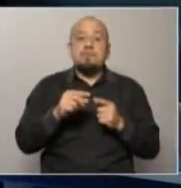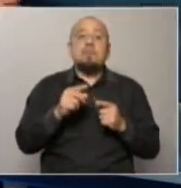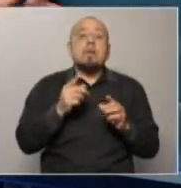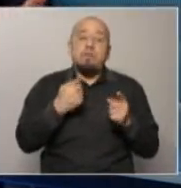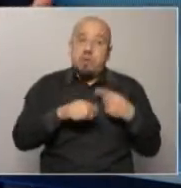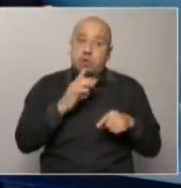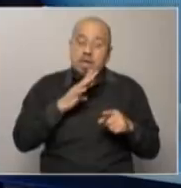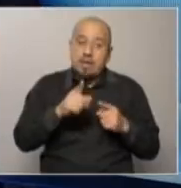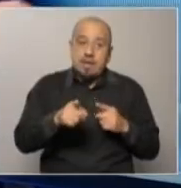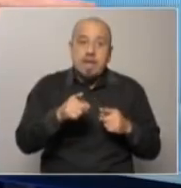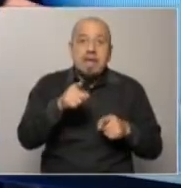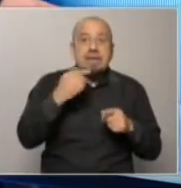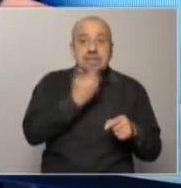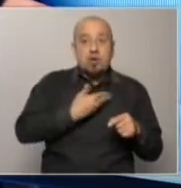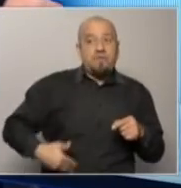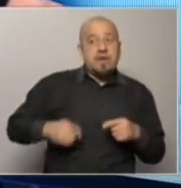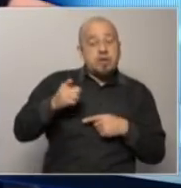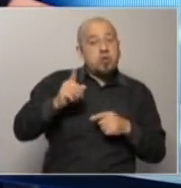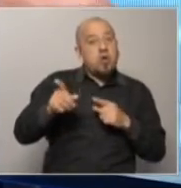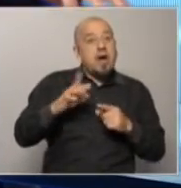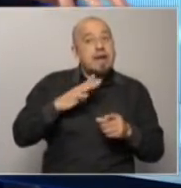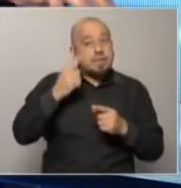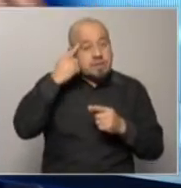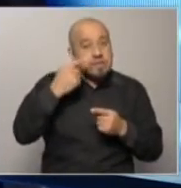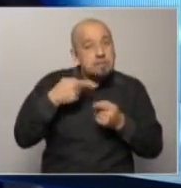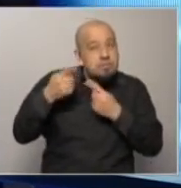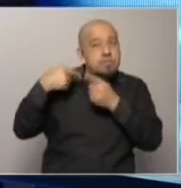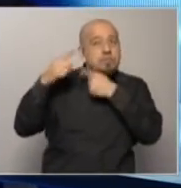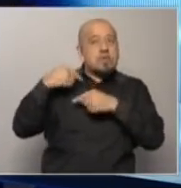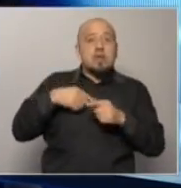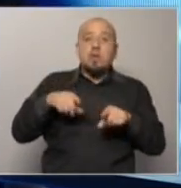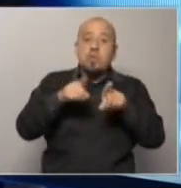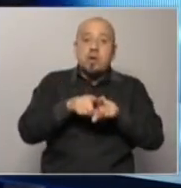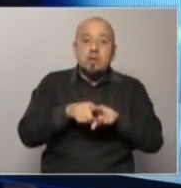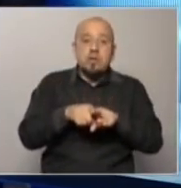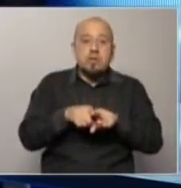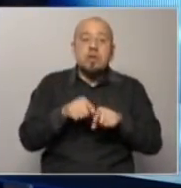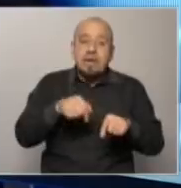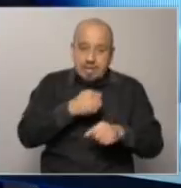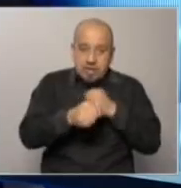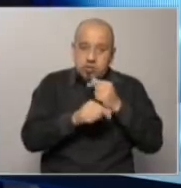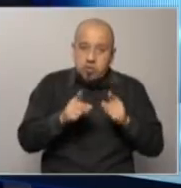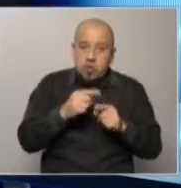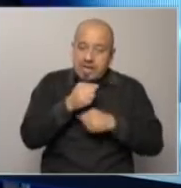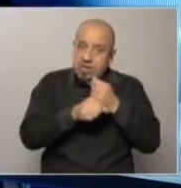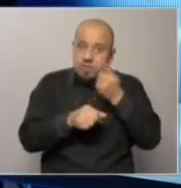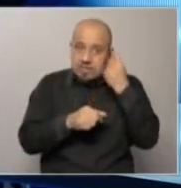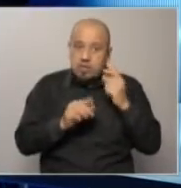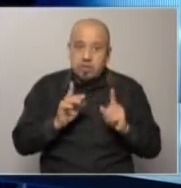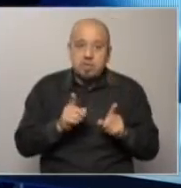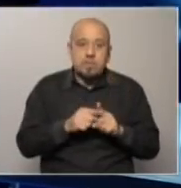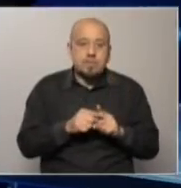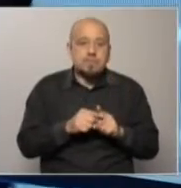claro ese gobierno tuvo un déficit hay que irse hasta ahí para encontrar un déficit como el que había de acuerdo no este año el año pasado una situación